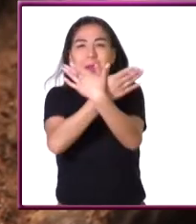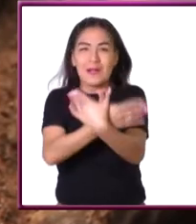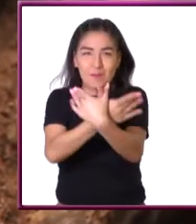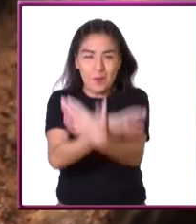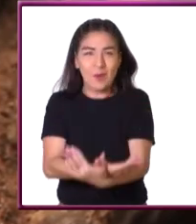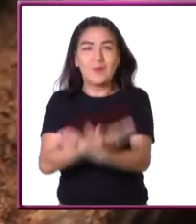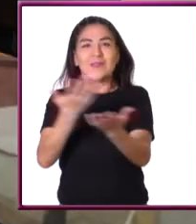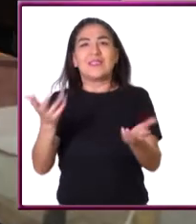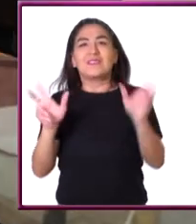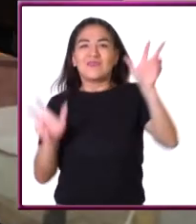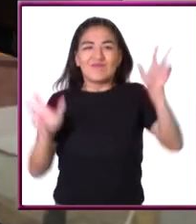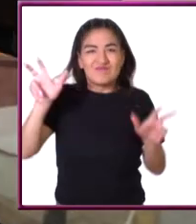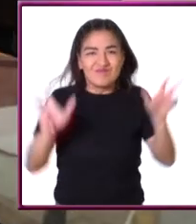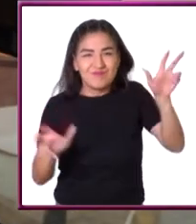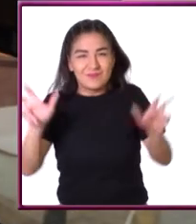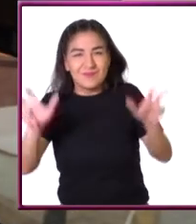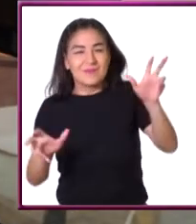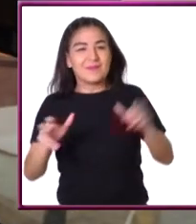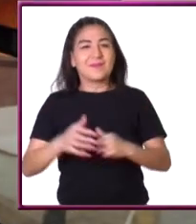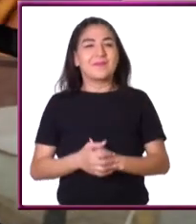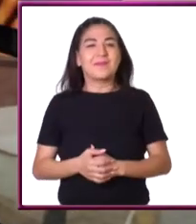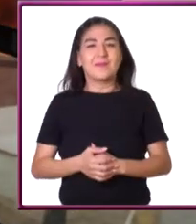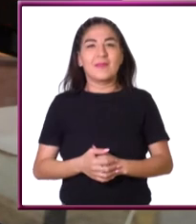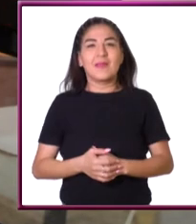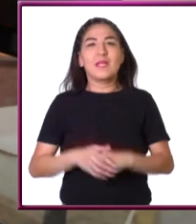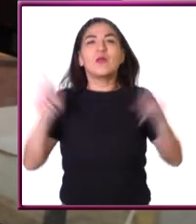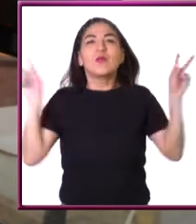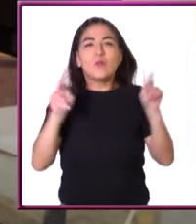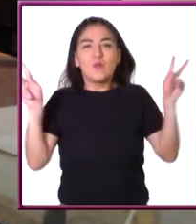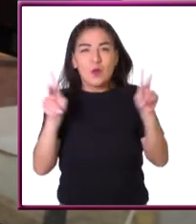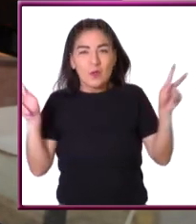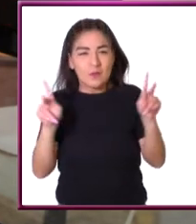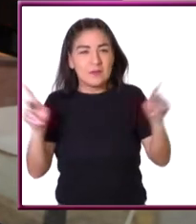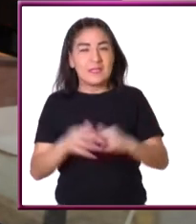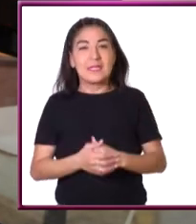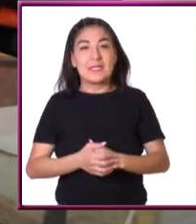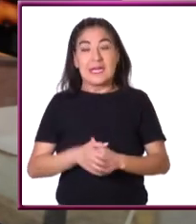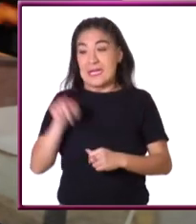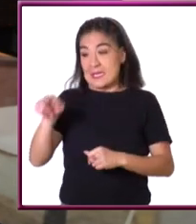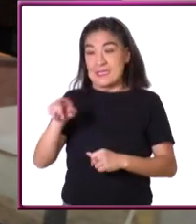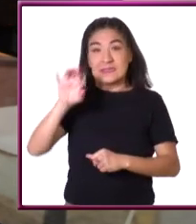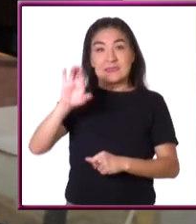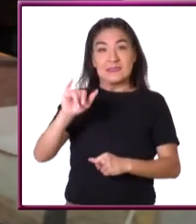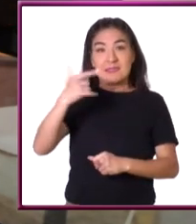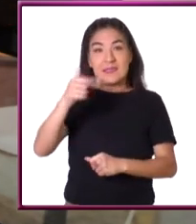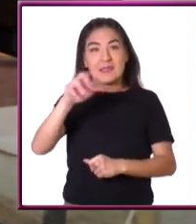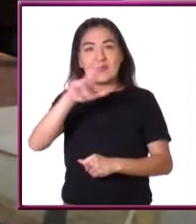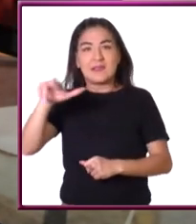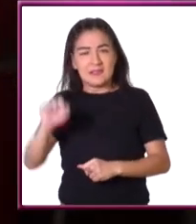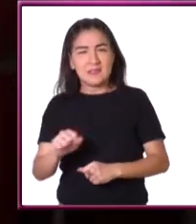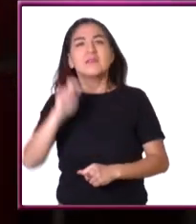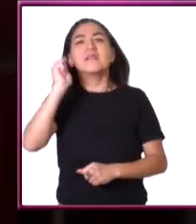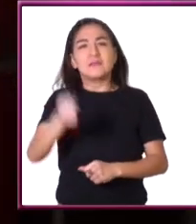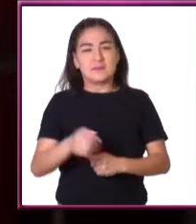mariposas, los escarabajos, algunas, bueno, las moscas. Y con las cigarras pertenecen a otro grupo que